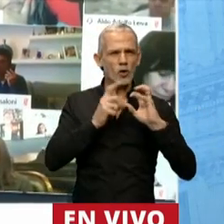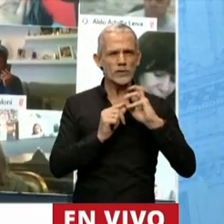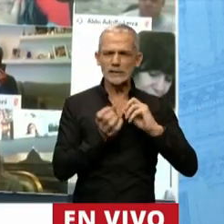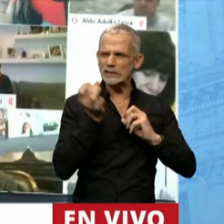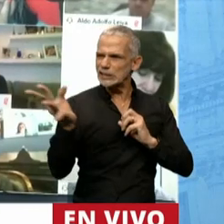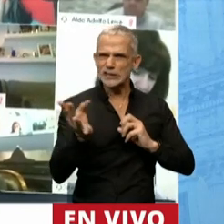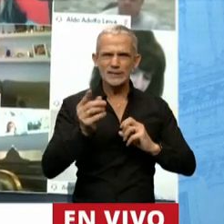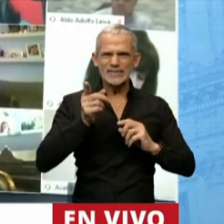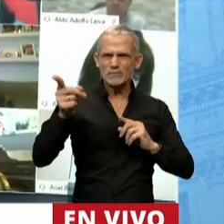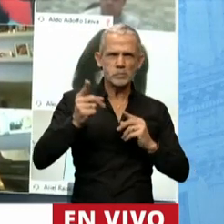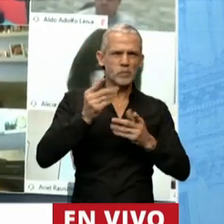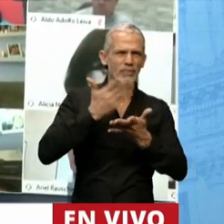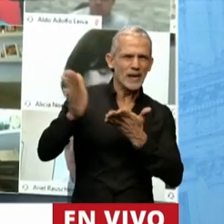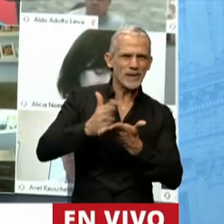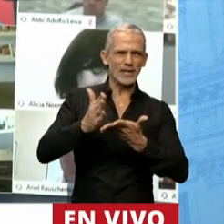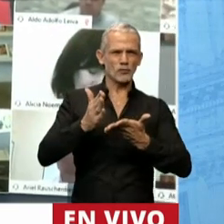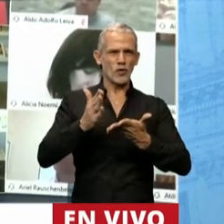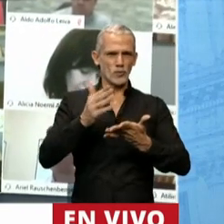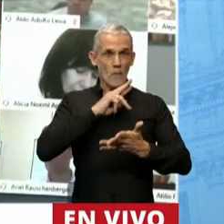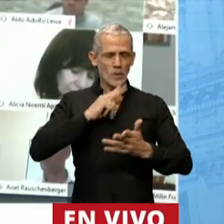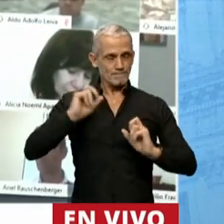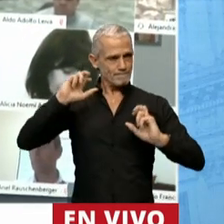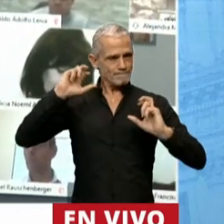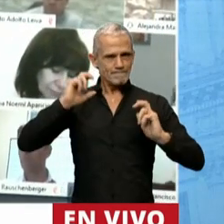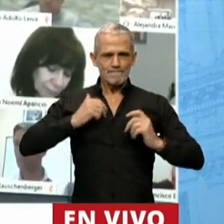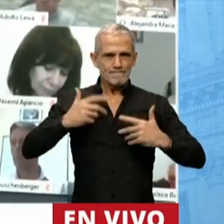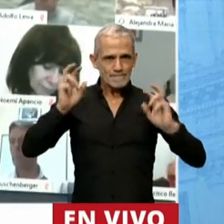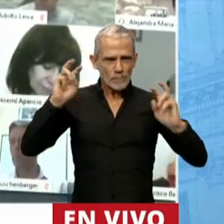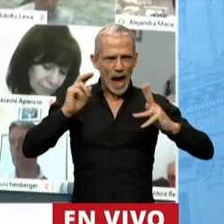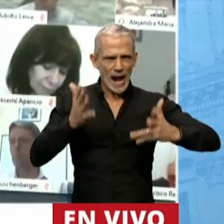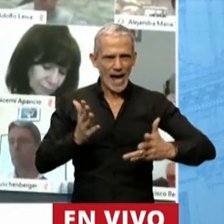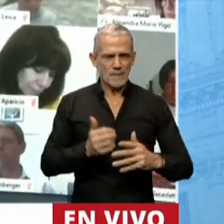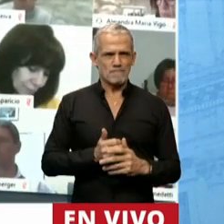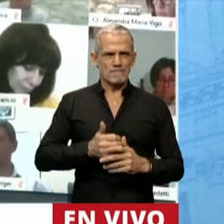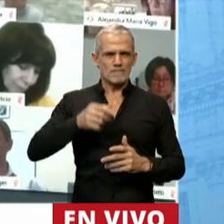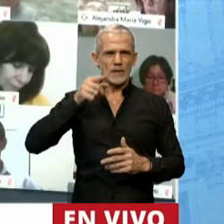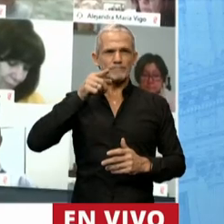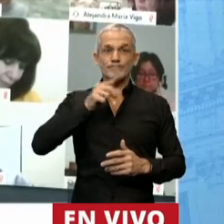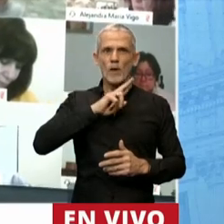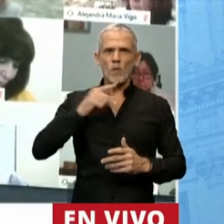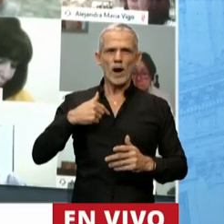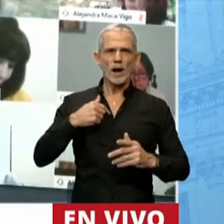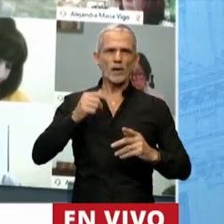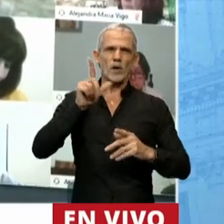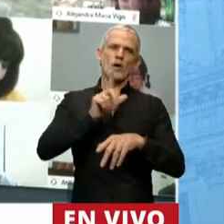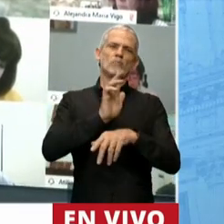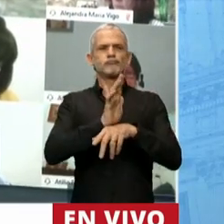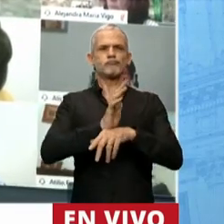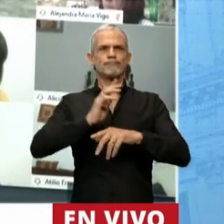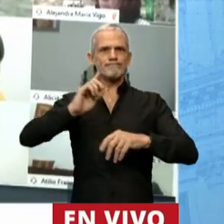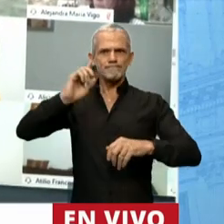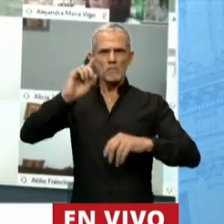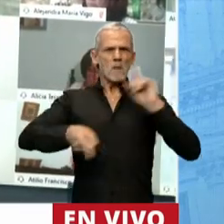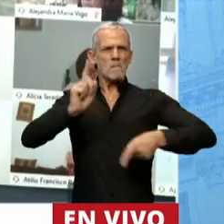cierto condimento discriminatorio. cierto condimento totalitario que